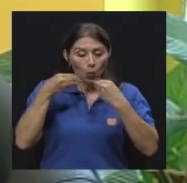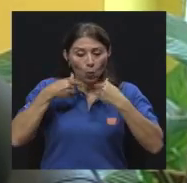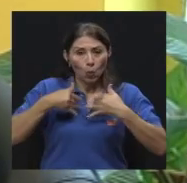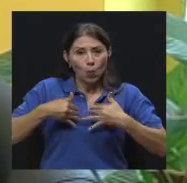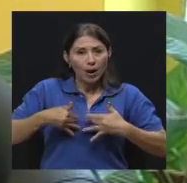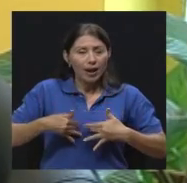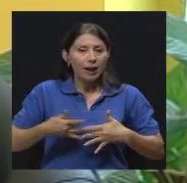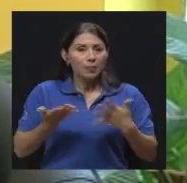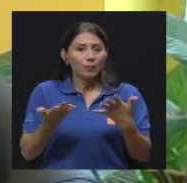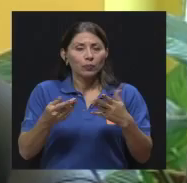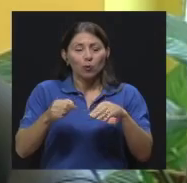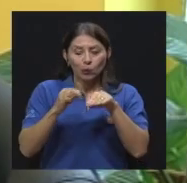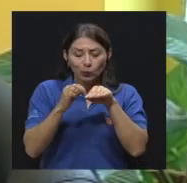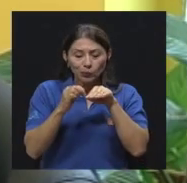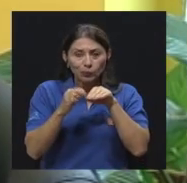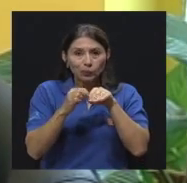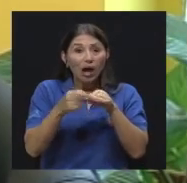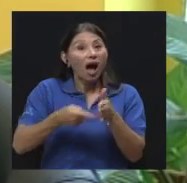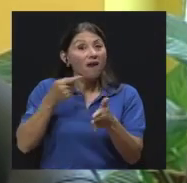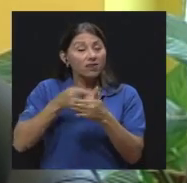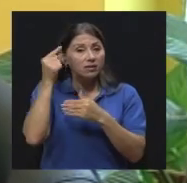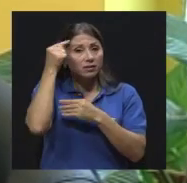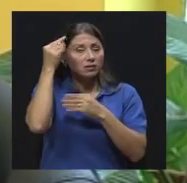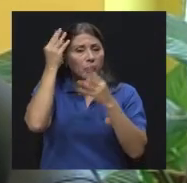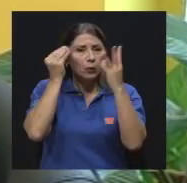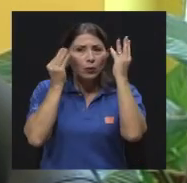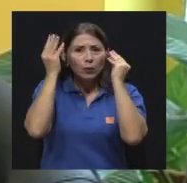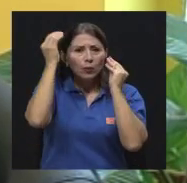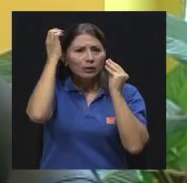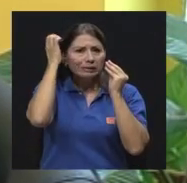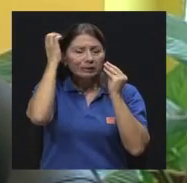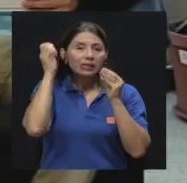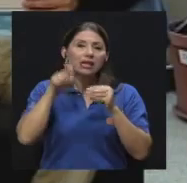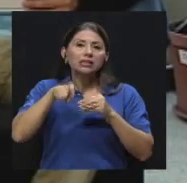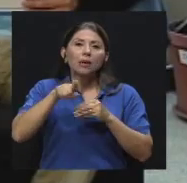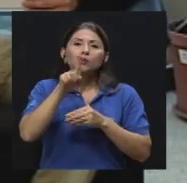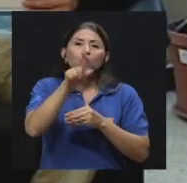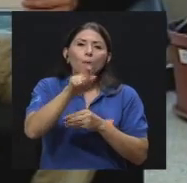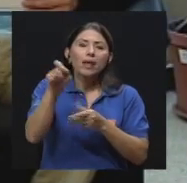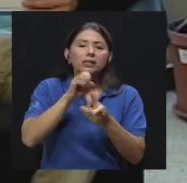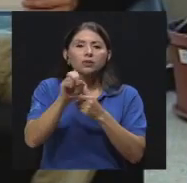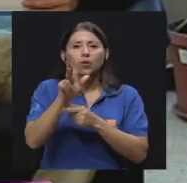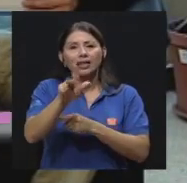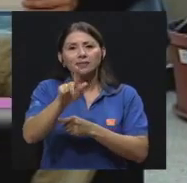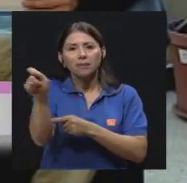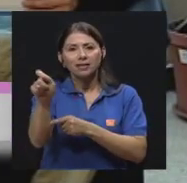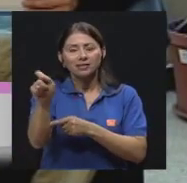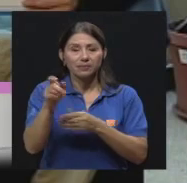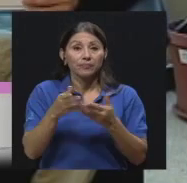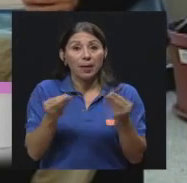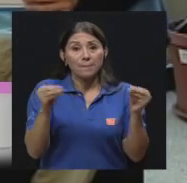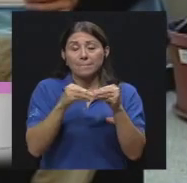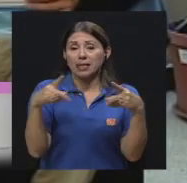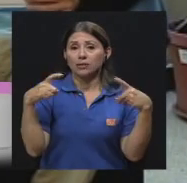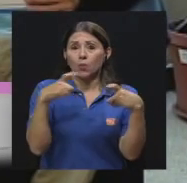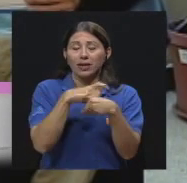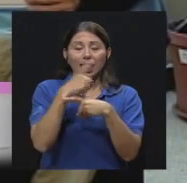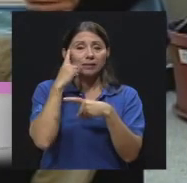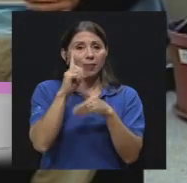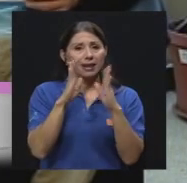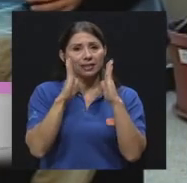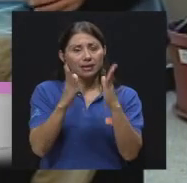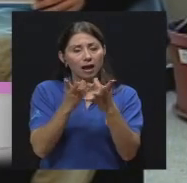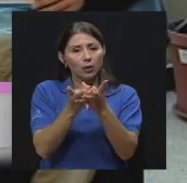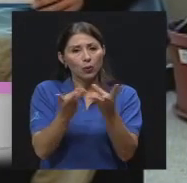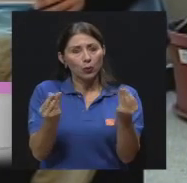veces las de pelo necesitamos hasta de uno a tres meses. Y las de las uñas, que son las más complicadas para